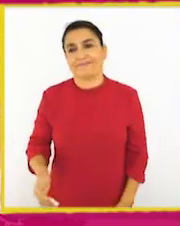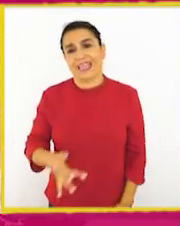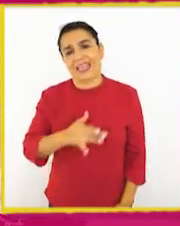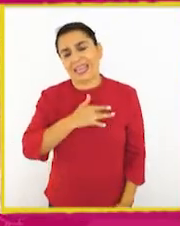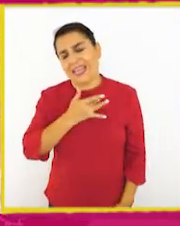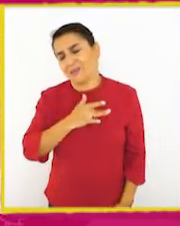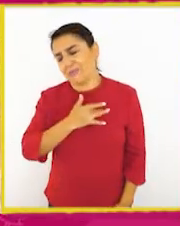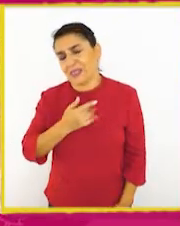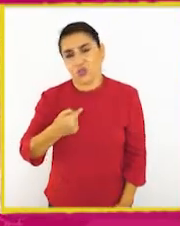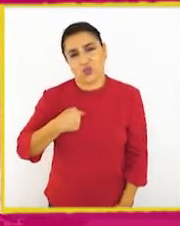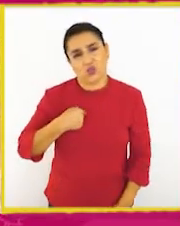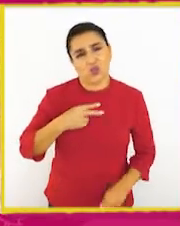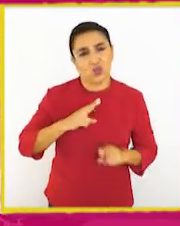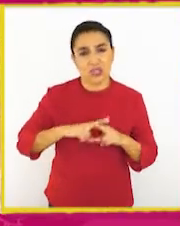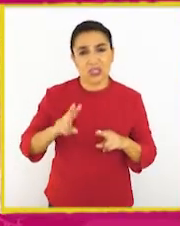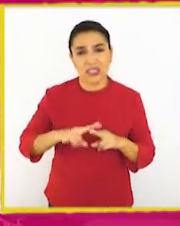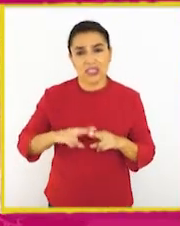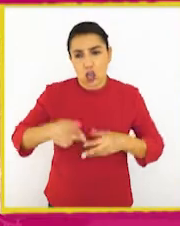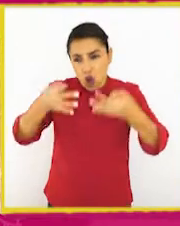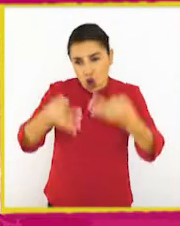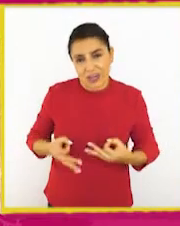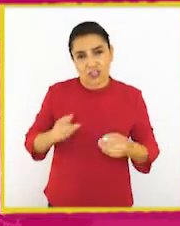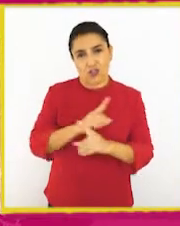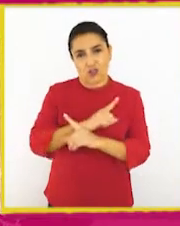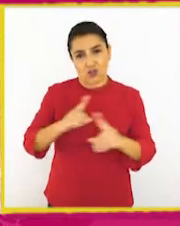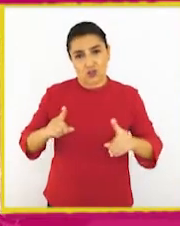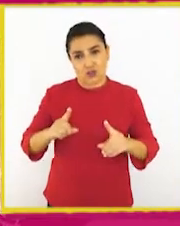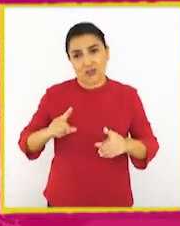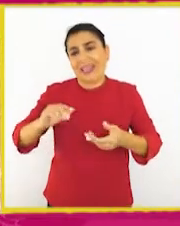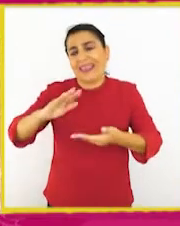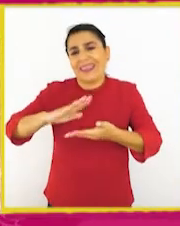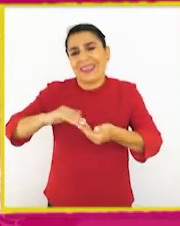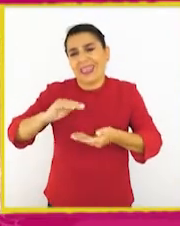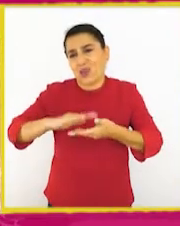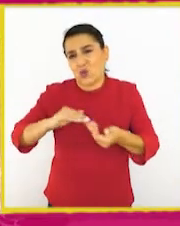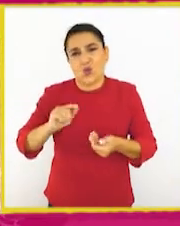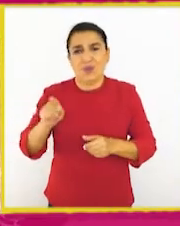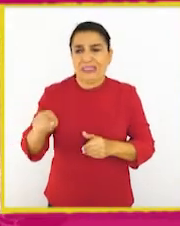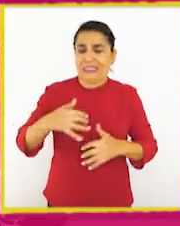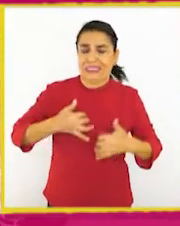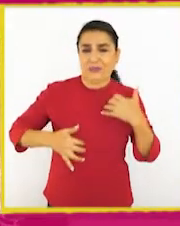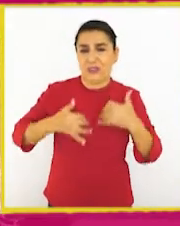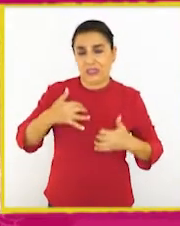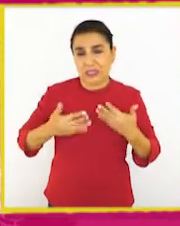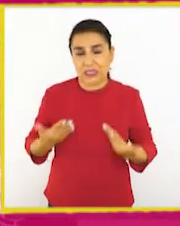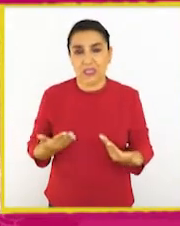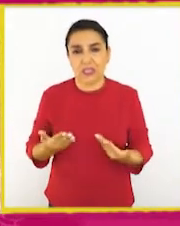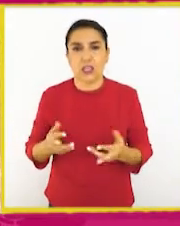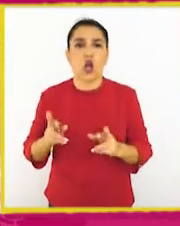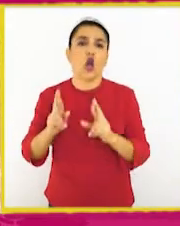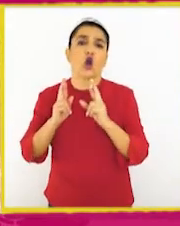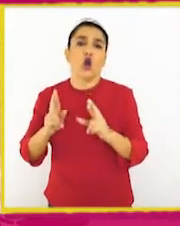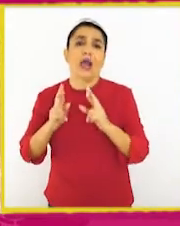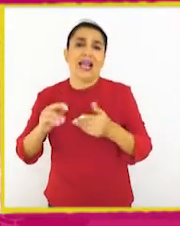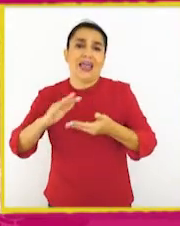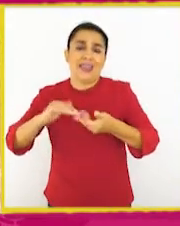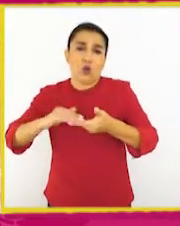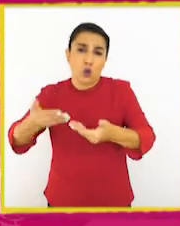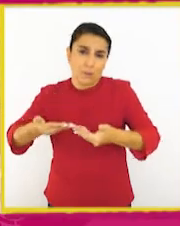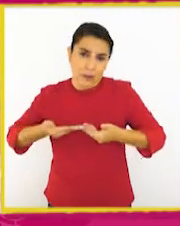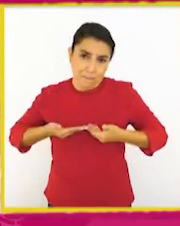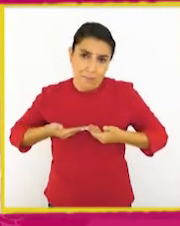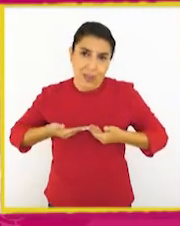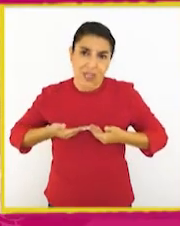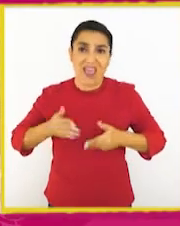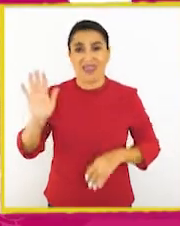Lamento mucho mi actuar. No fue correcto. Y me disculpo por las molestas que pude generarte. Espero que me disculpes.